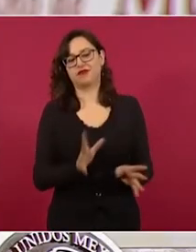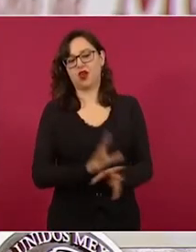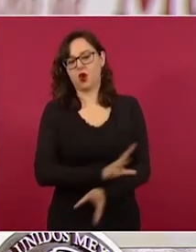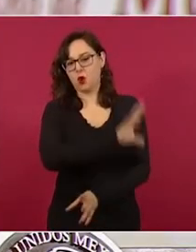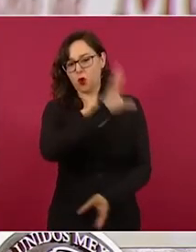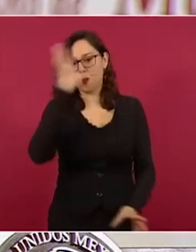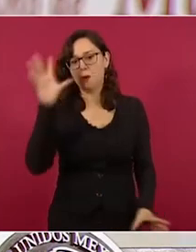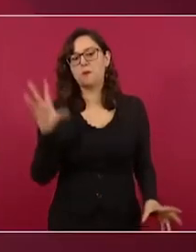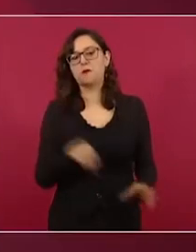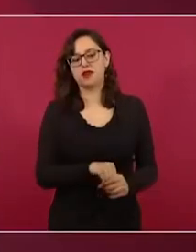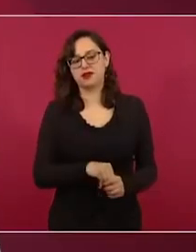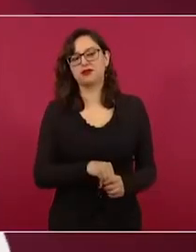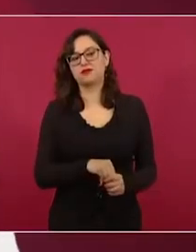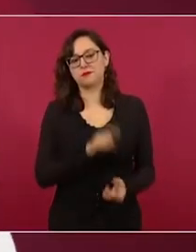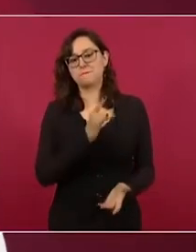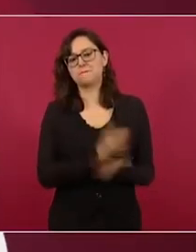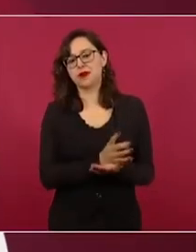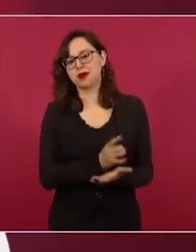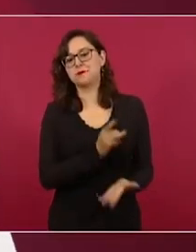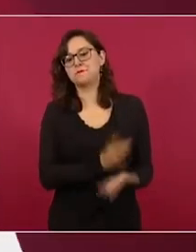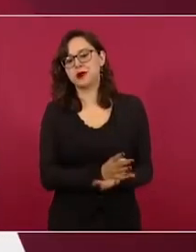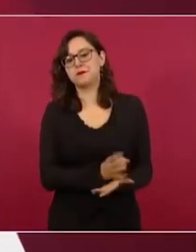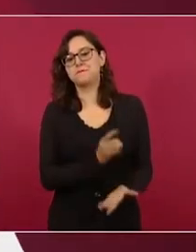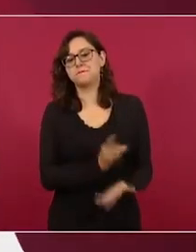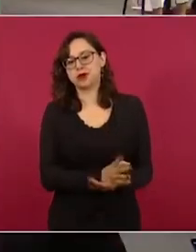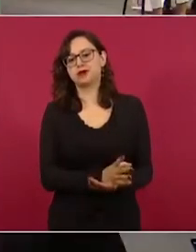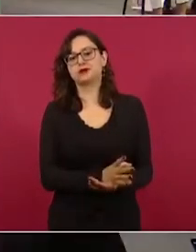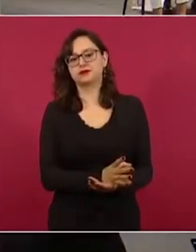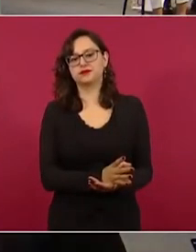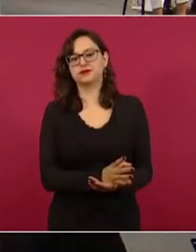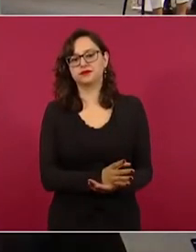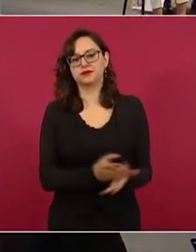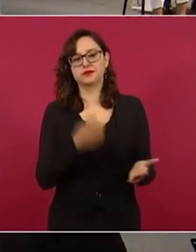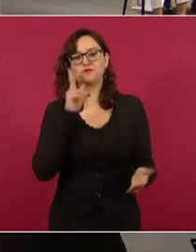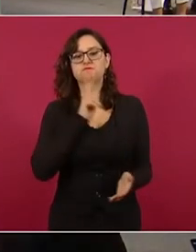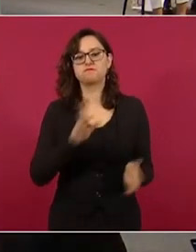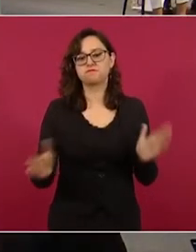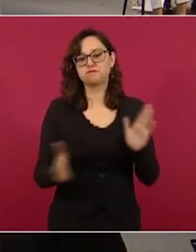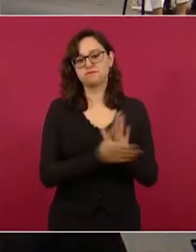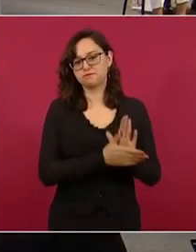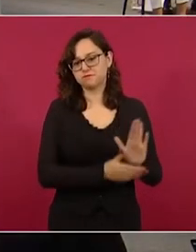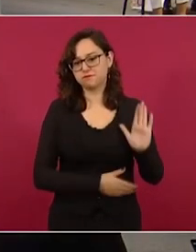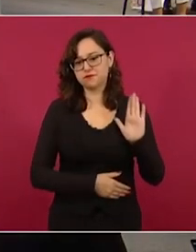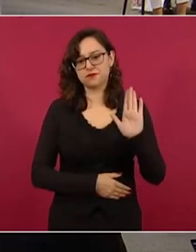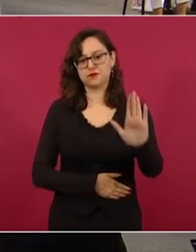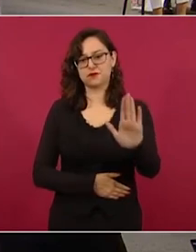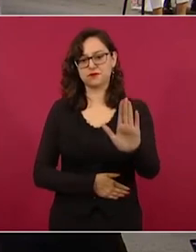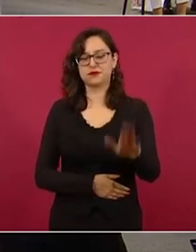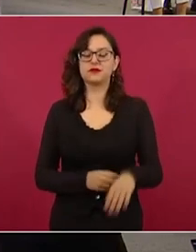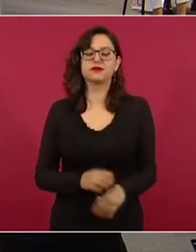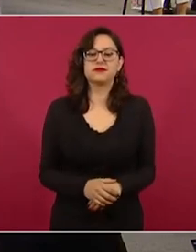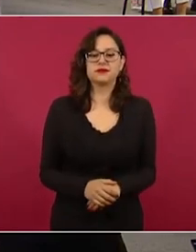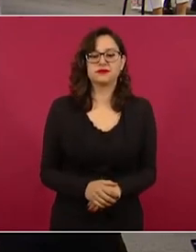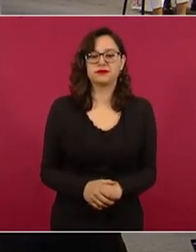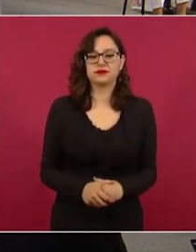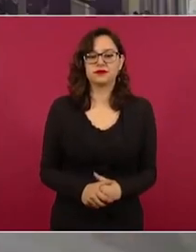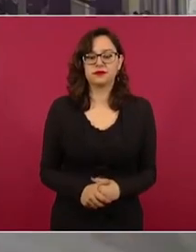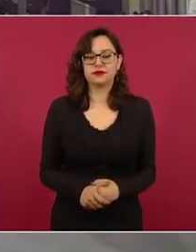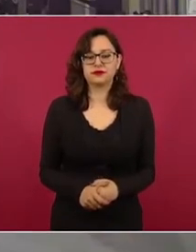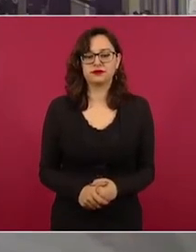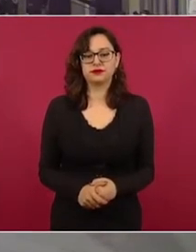y sin lugar a dudas aquí está la prueba es cuanto presidente ¡Gracias!